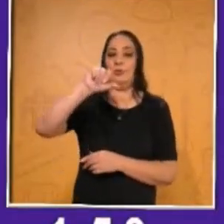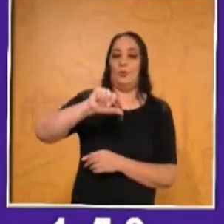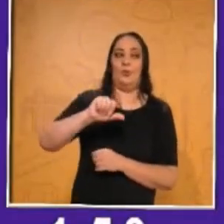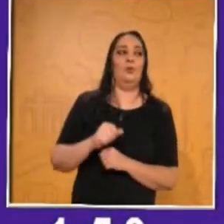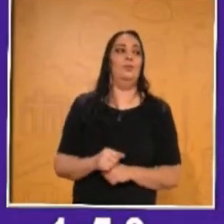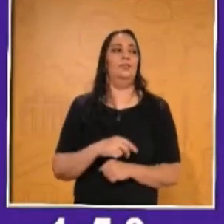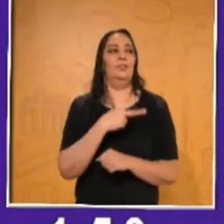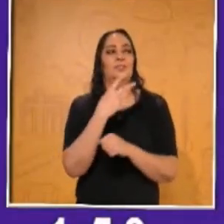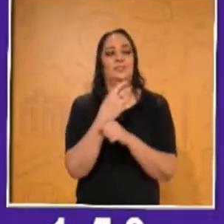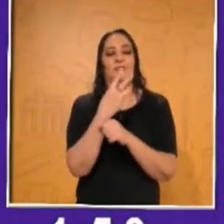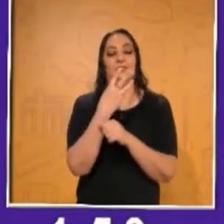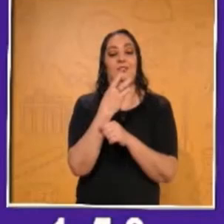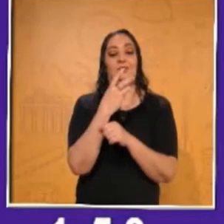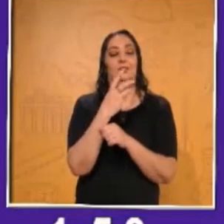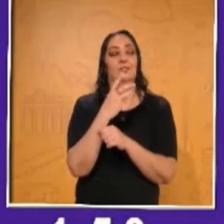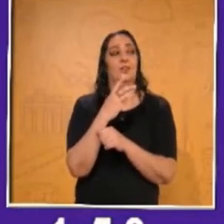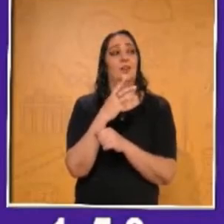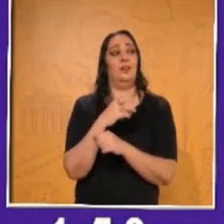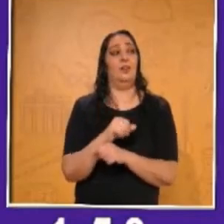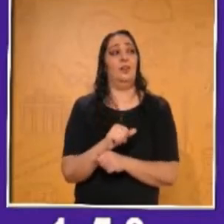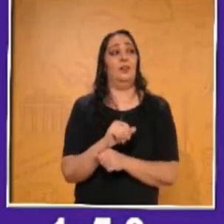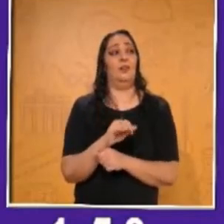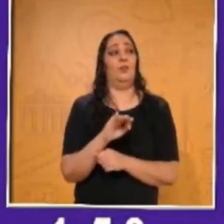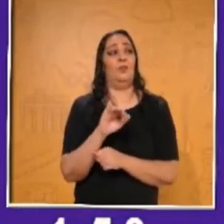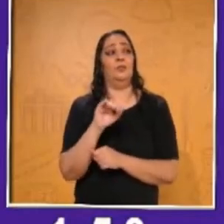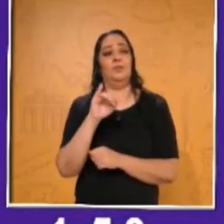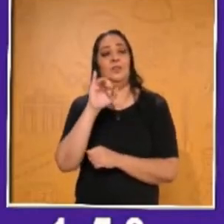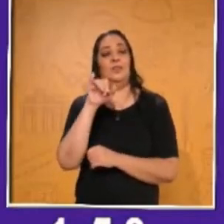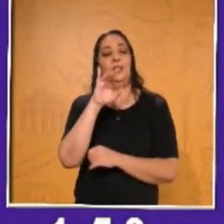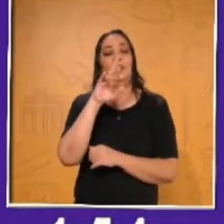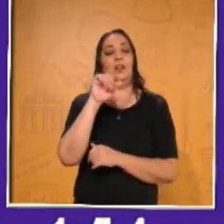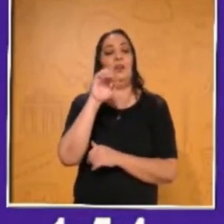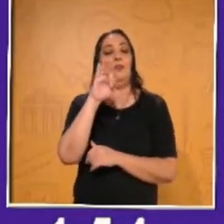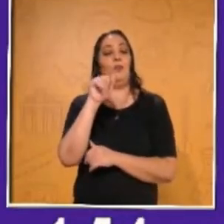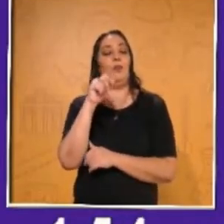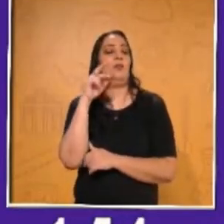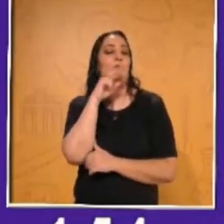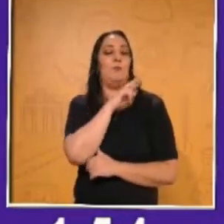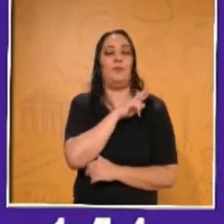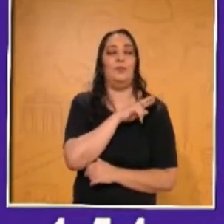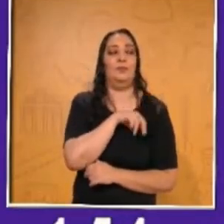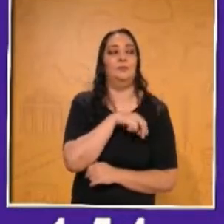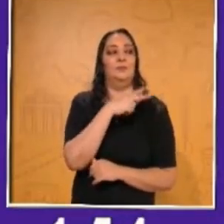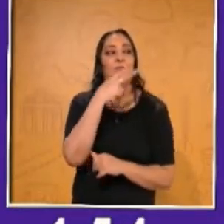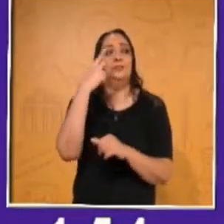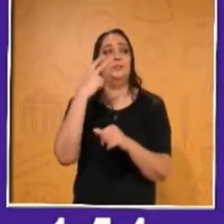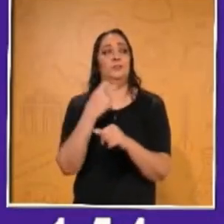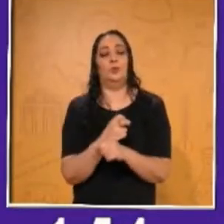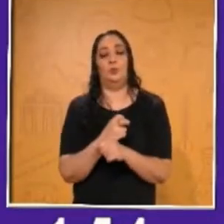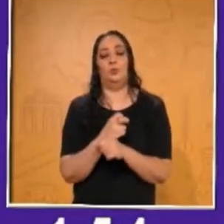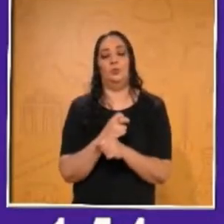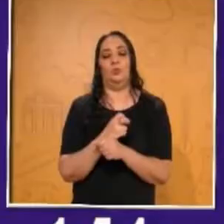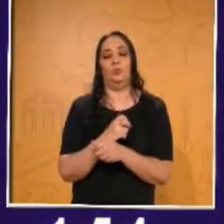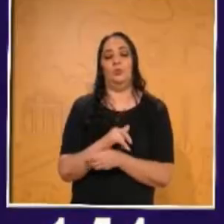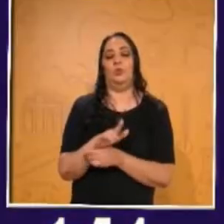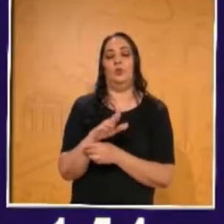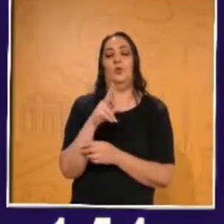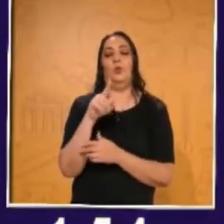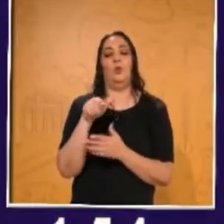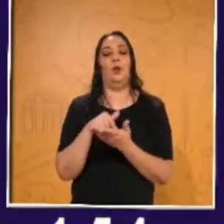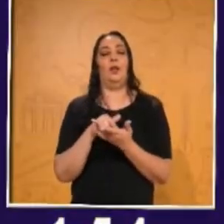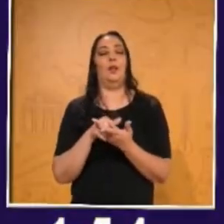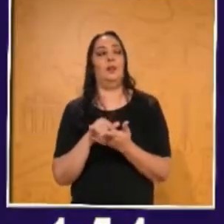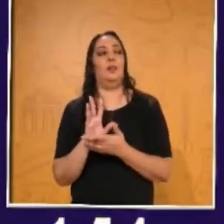Tercer lugar, Fast Giraffe. Una jirafa rápida. Ajá. Muy rápida. Eager Fox, segundo lugar.